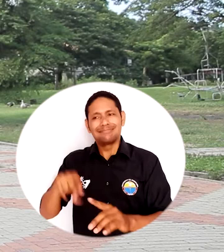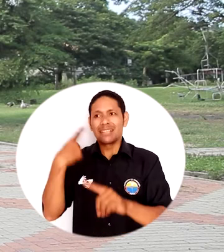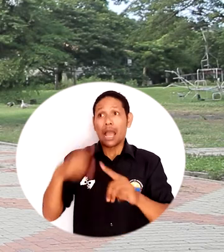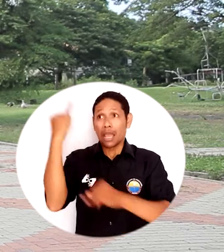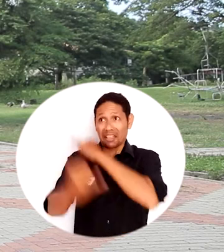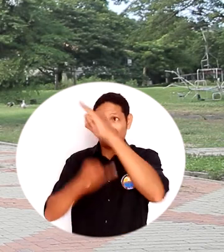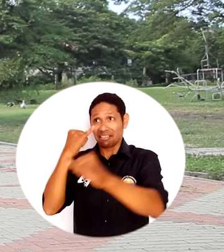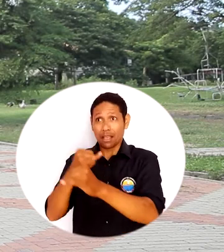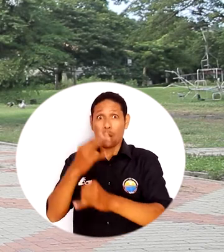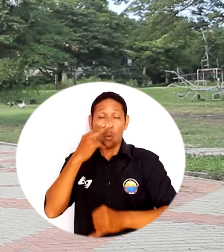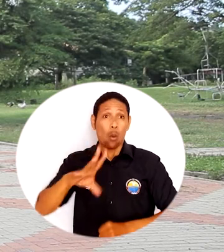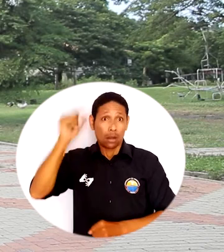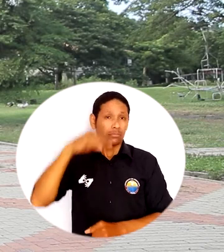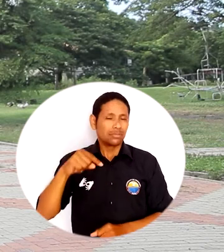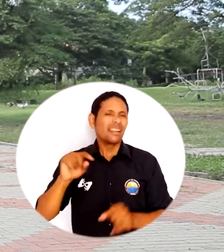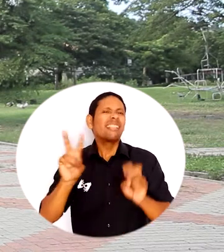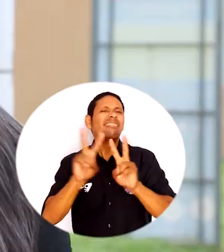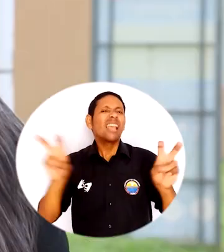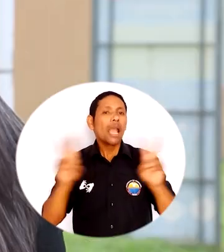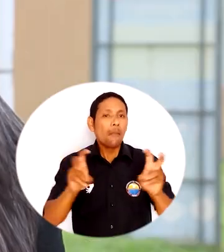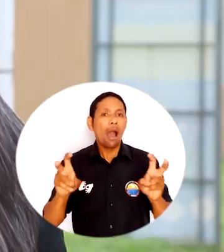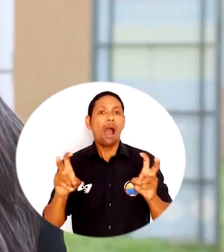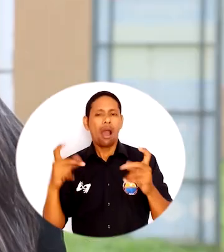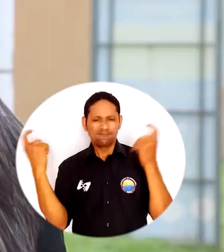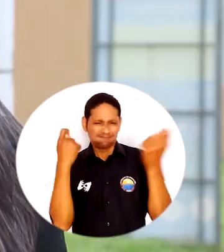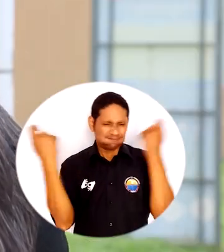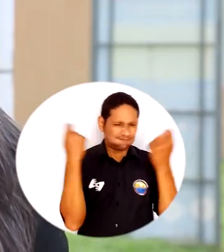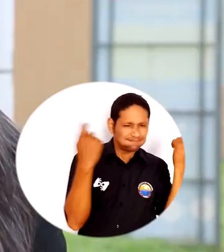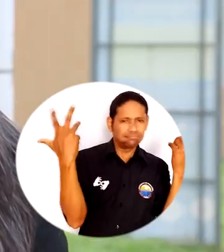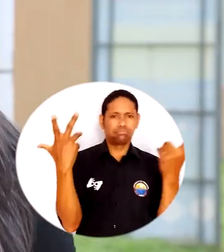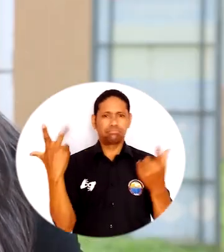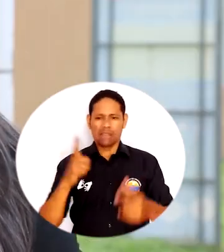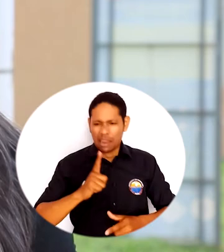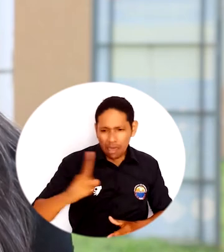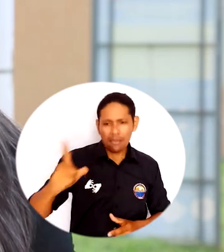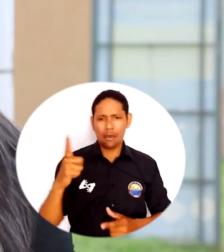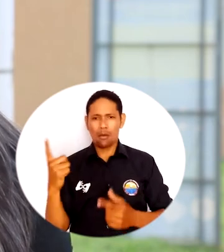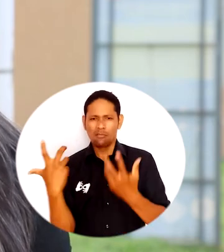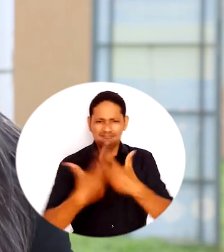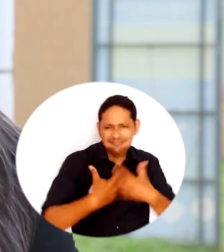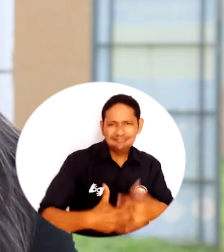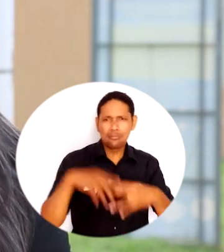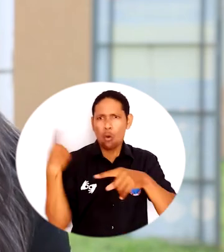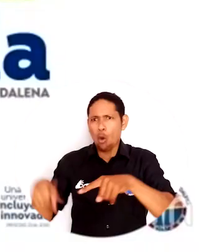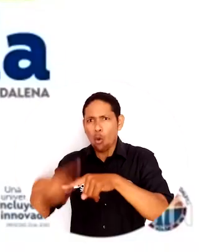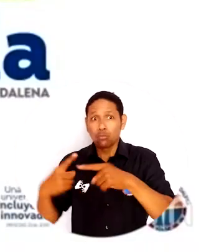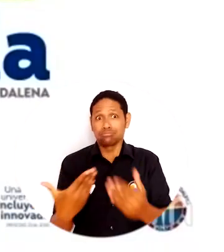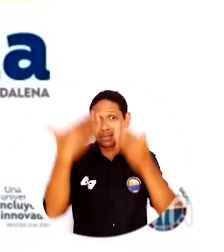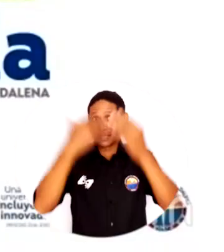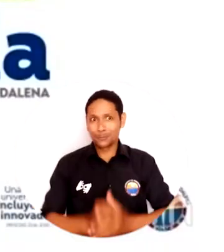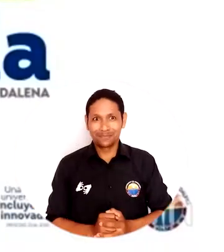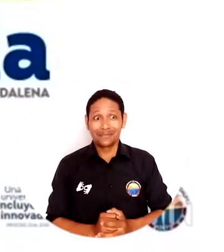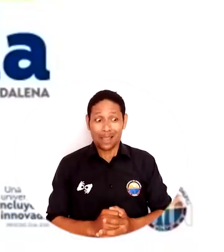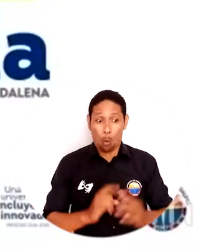conferencias con invitados nacionales e internacionales que hablaron sobre negocios, comercio internacional, marketing y emprendimiento. Como